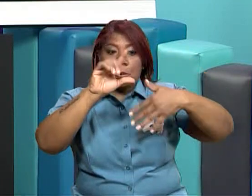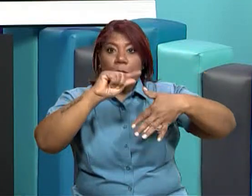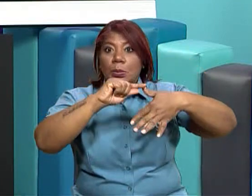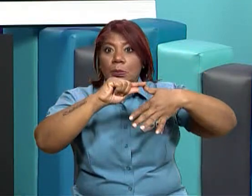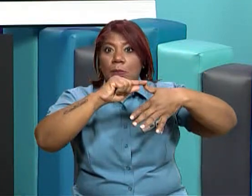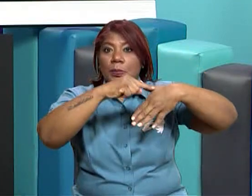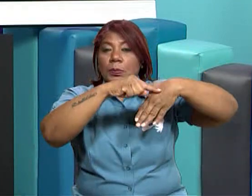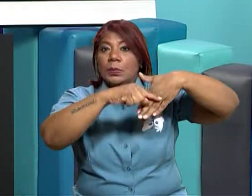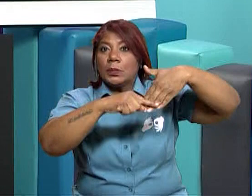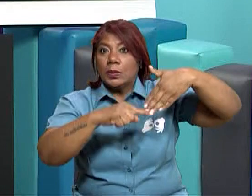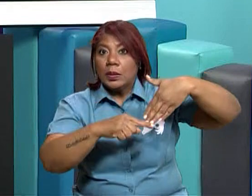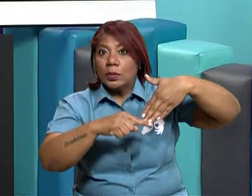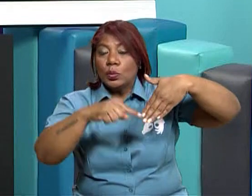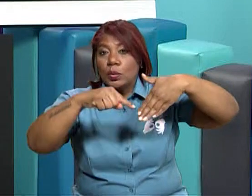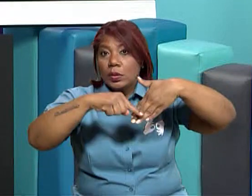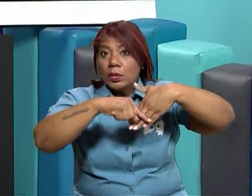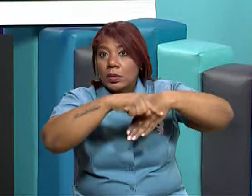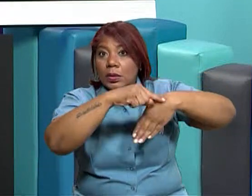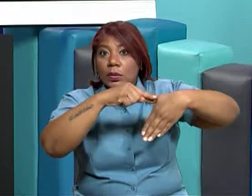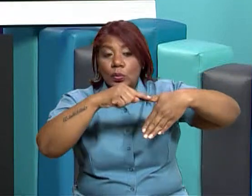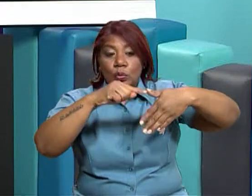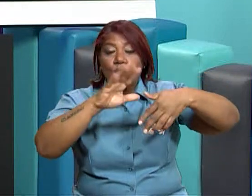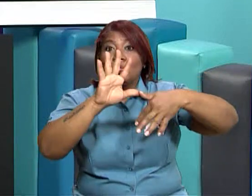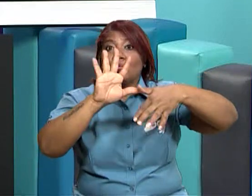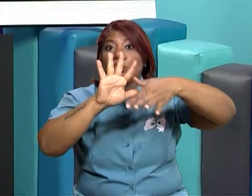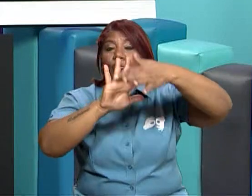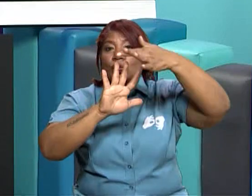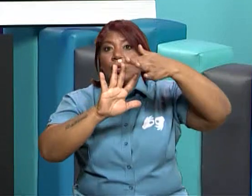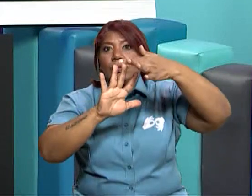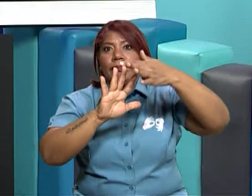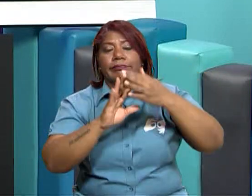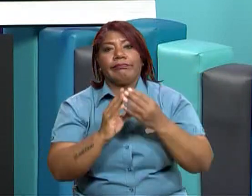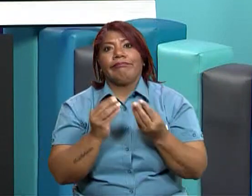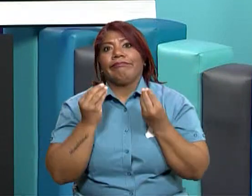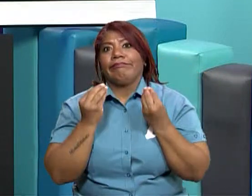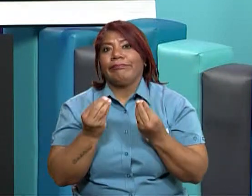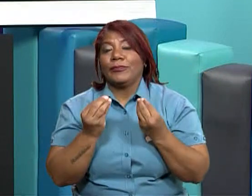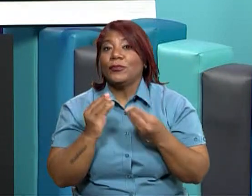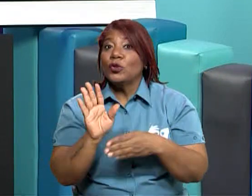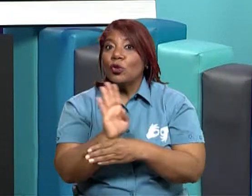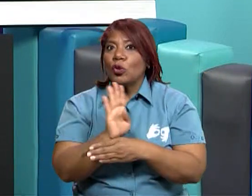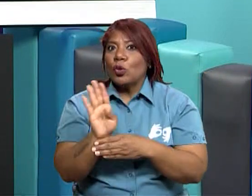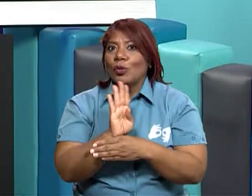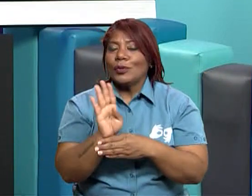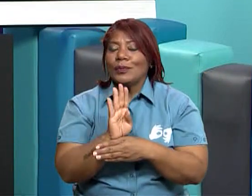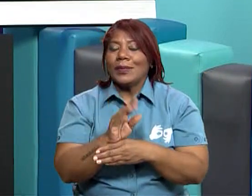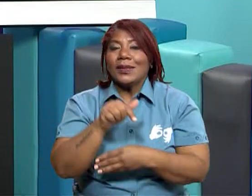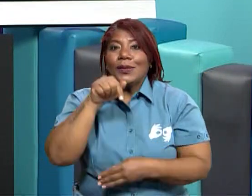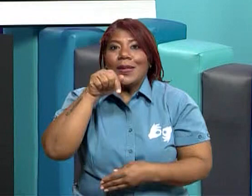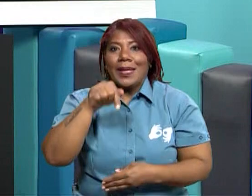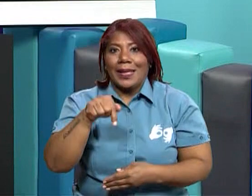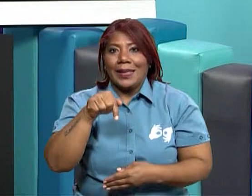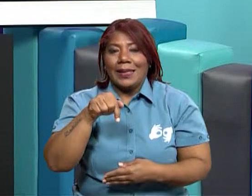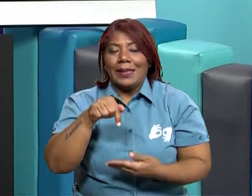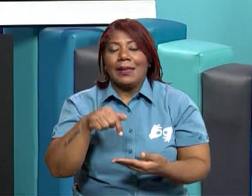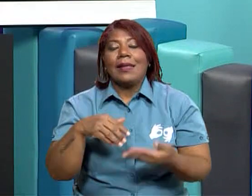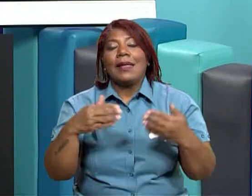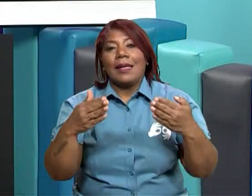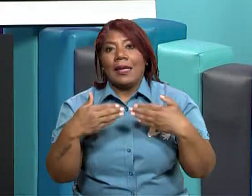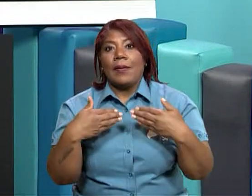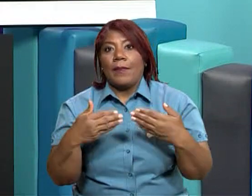tenemos un muy buen centro bancario y que eso a nivel internacional